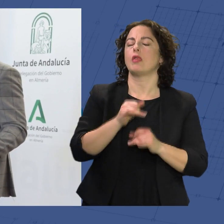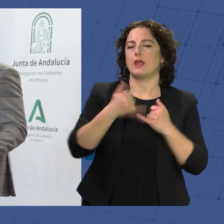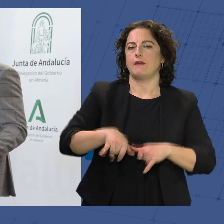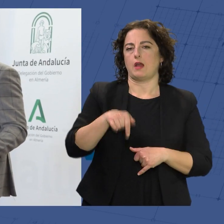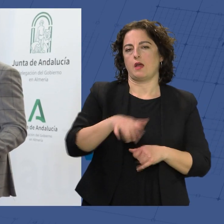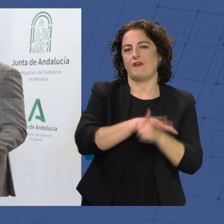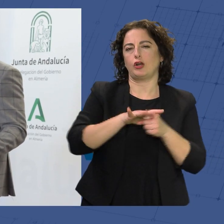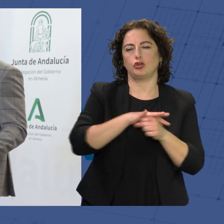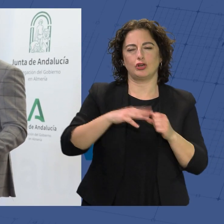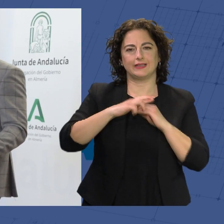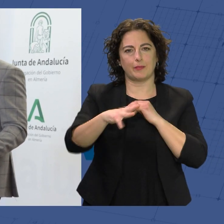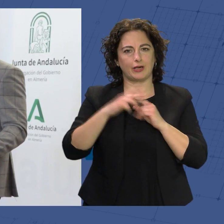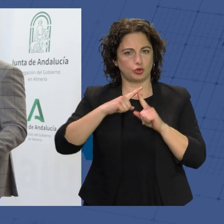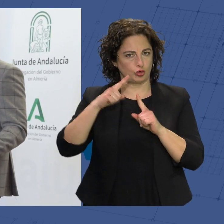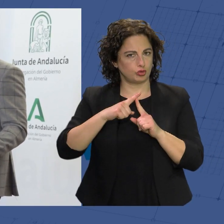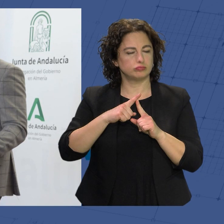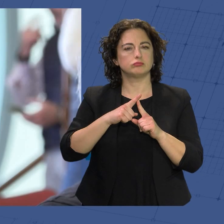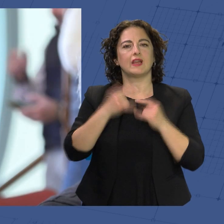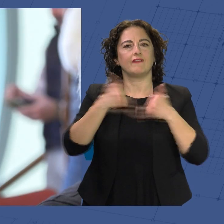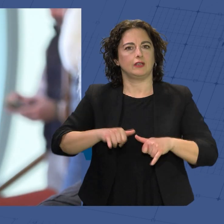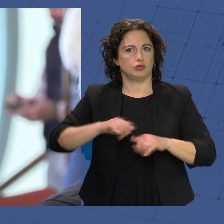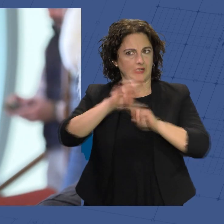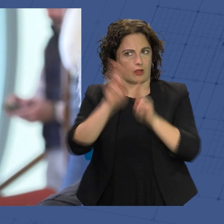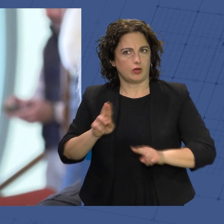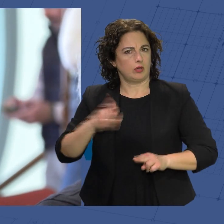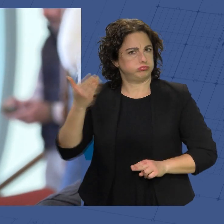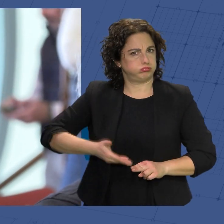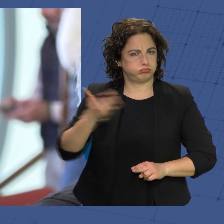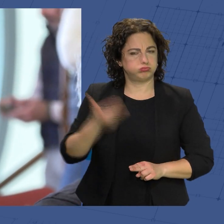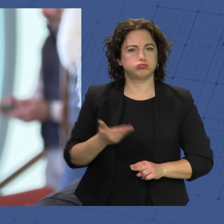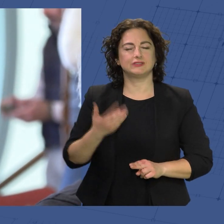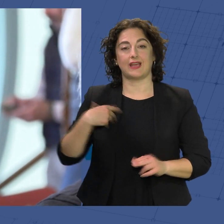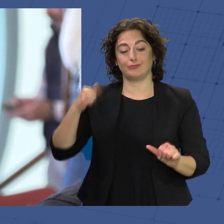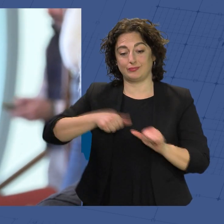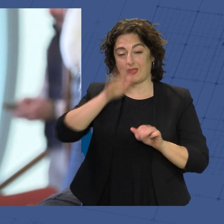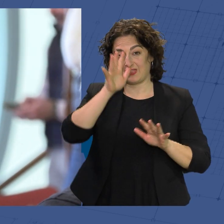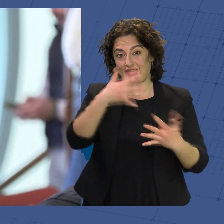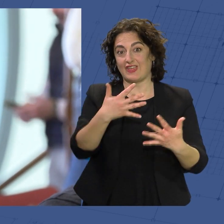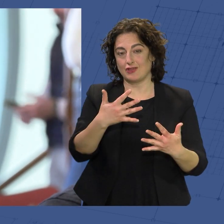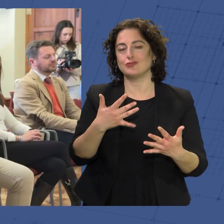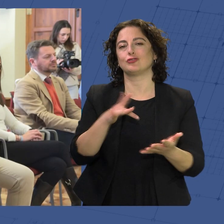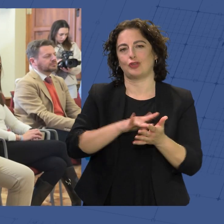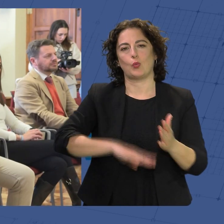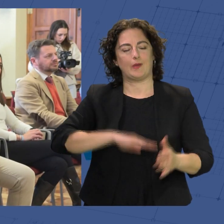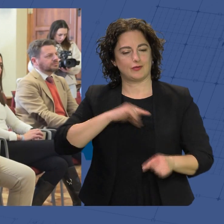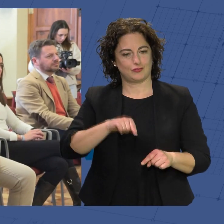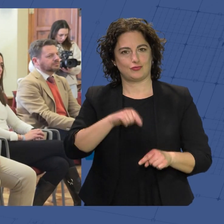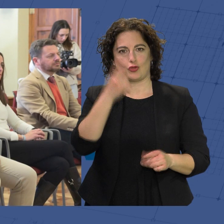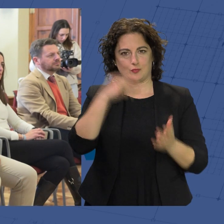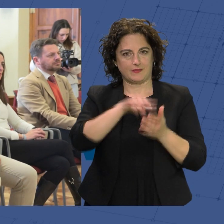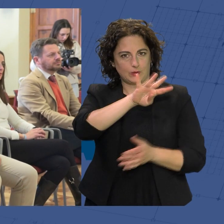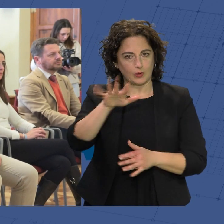Uno de los eventos más importantes del panorama internacional va a cumplir una década en la capital almeriense en 2024.